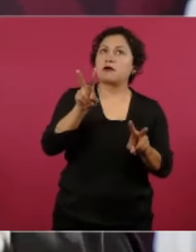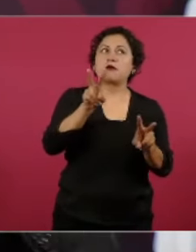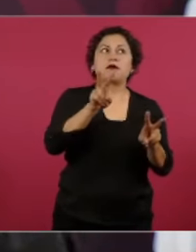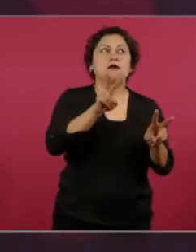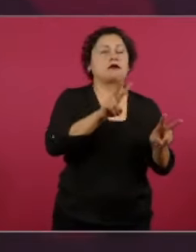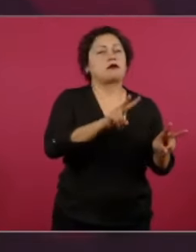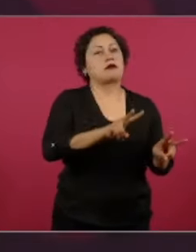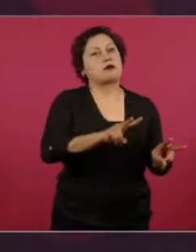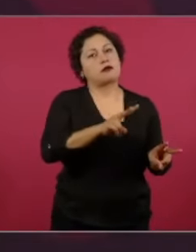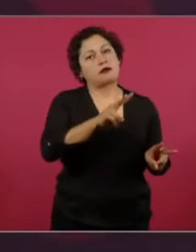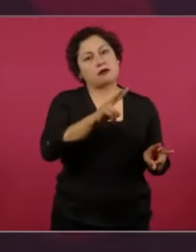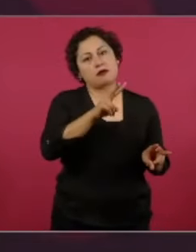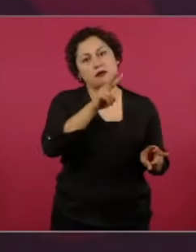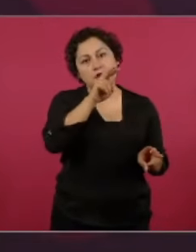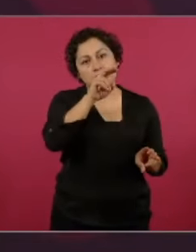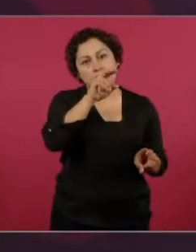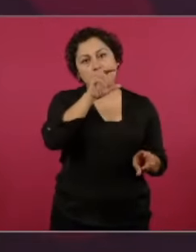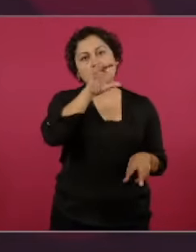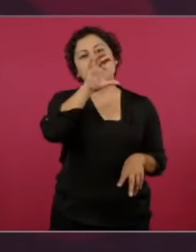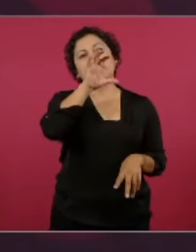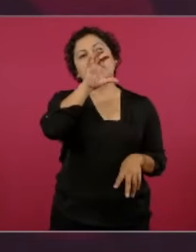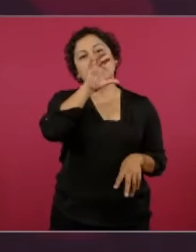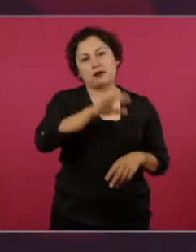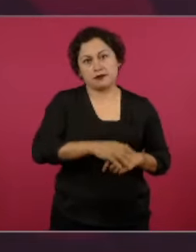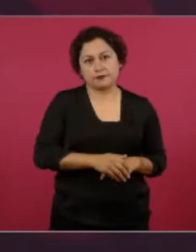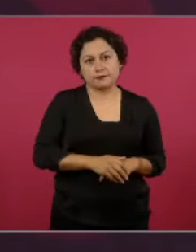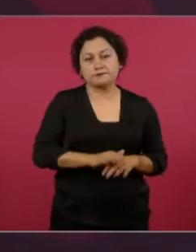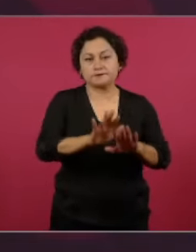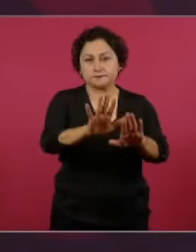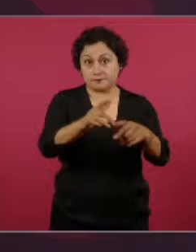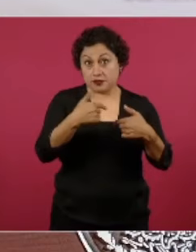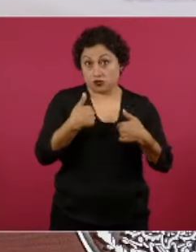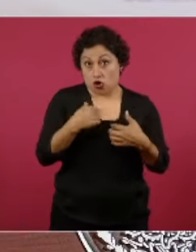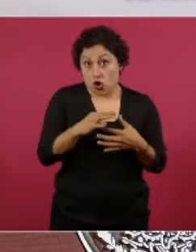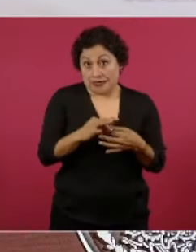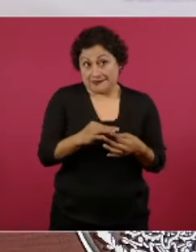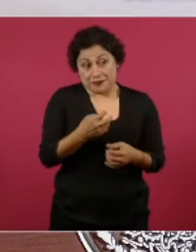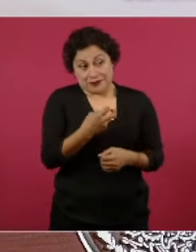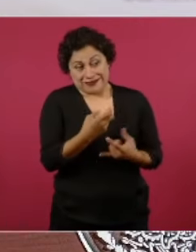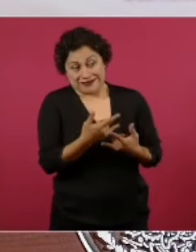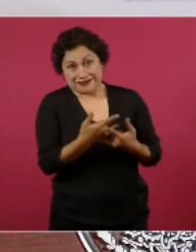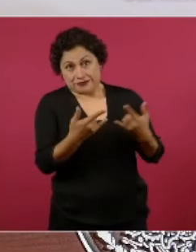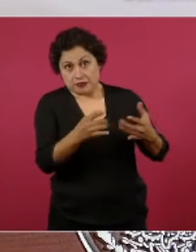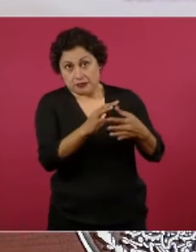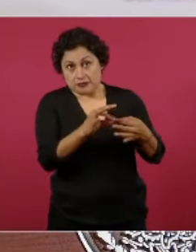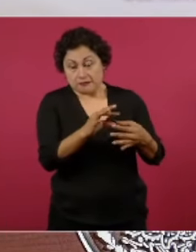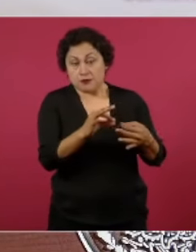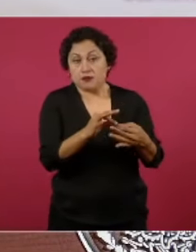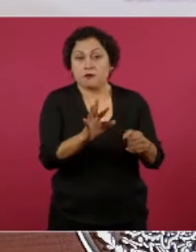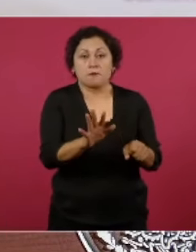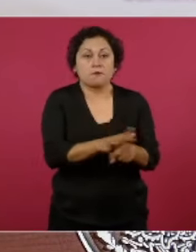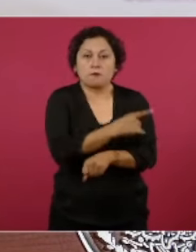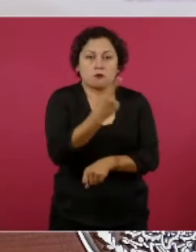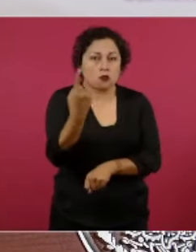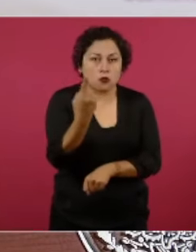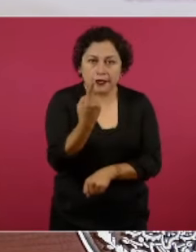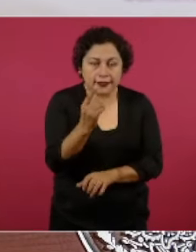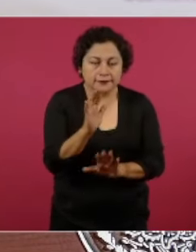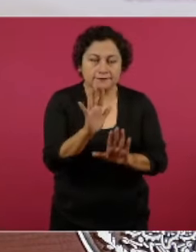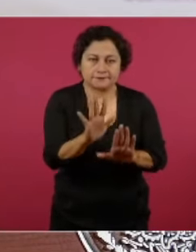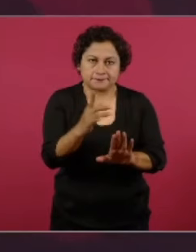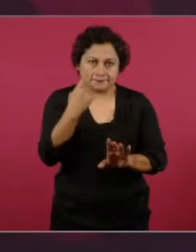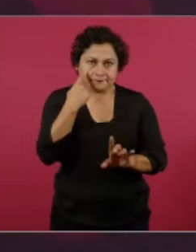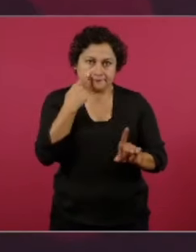¿por qué doy todos estos antecedentes?, ¿por qué un hombre que se dedica a eso?,